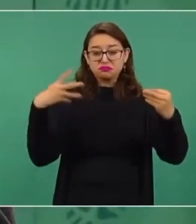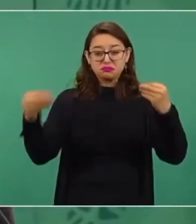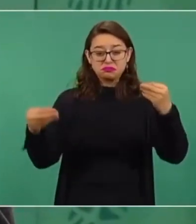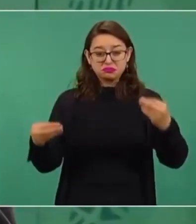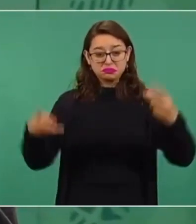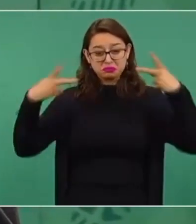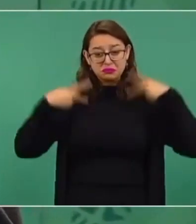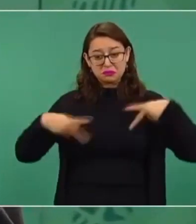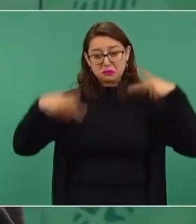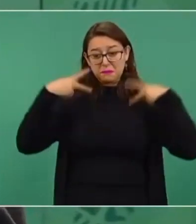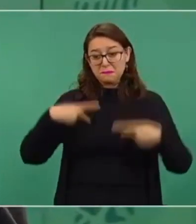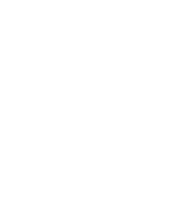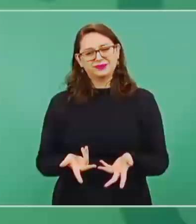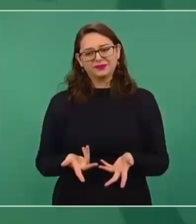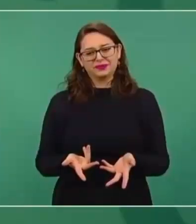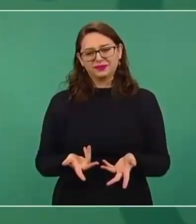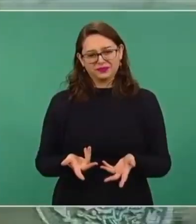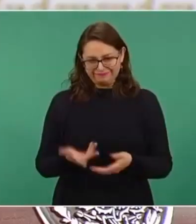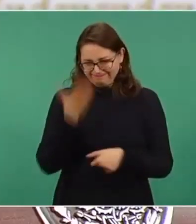millón de mexicanos.